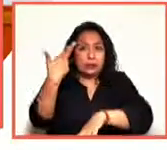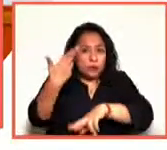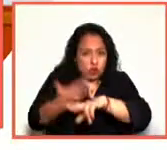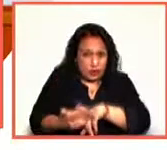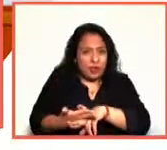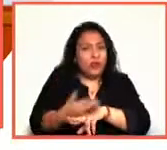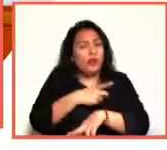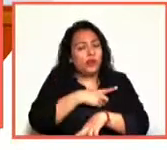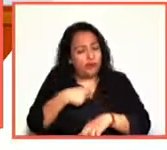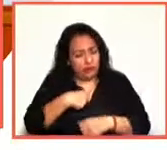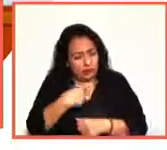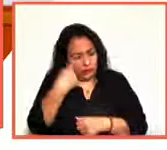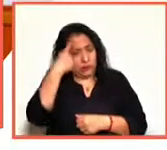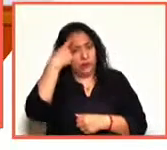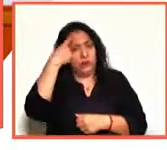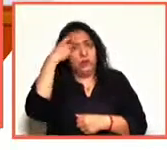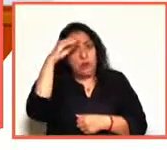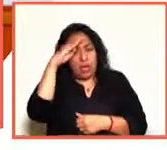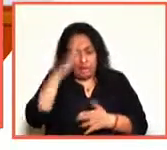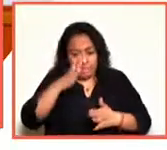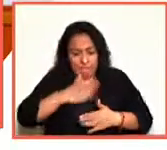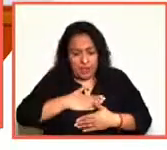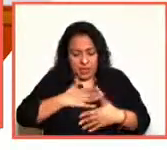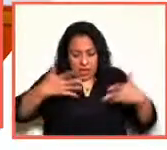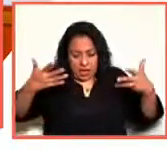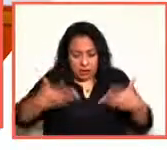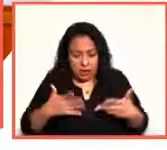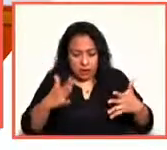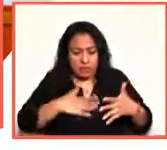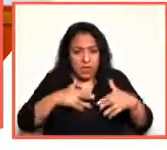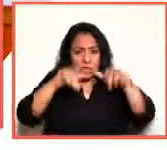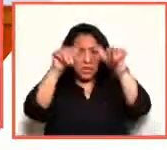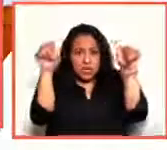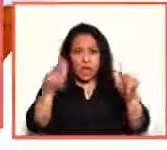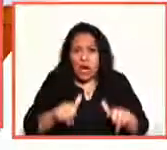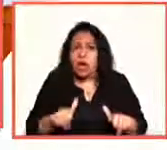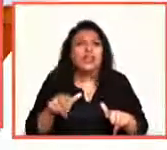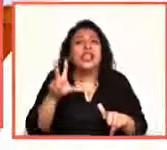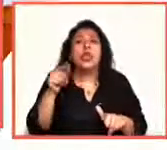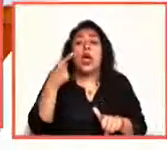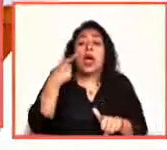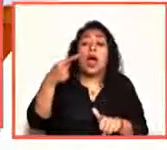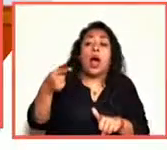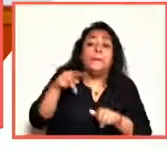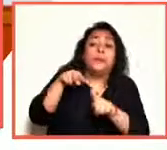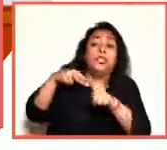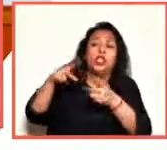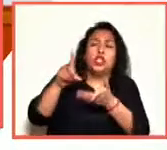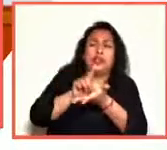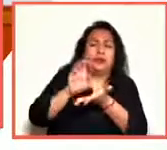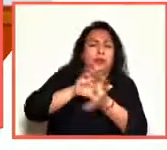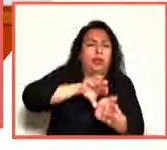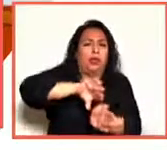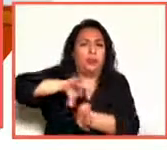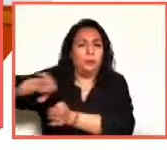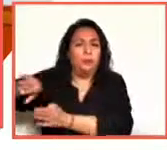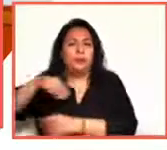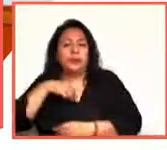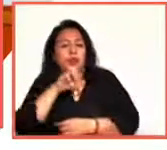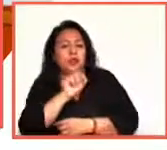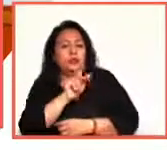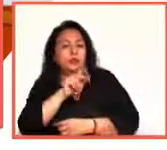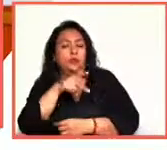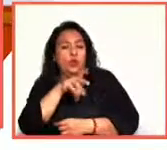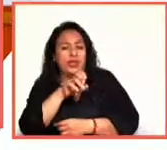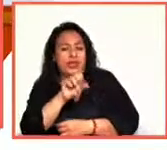sea reflexionada desde su producción y su creación artística, no desde su discapacidad. Un Spoken Spoken se transmitirá de